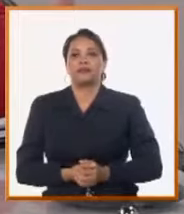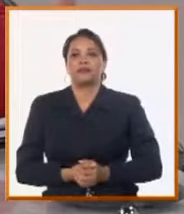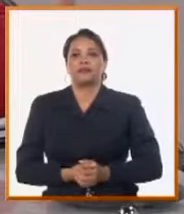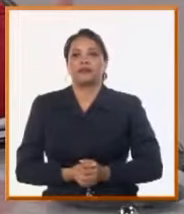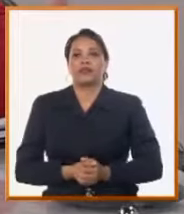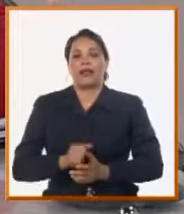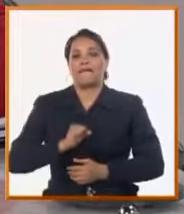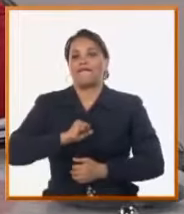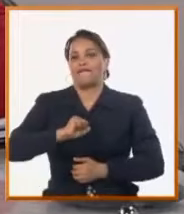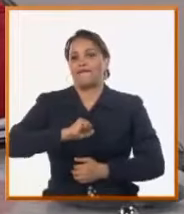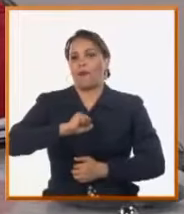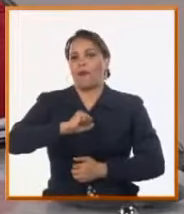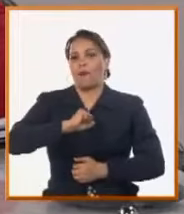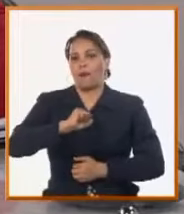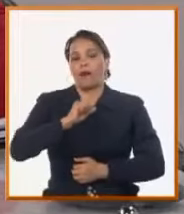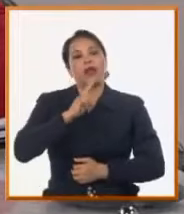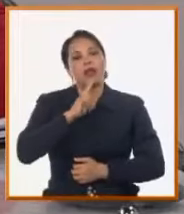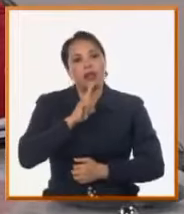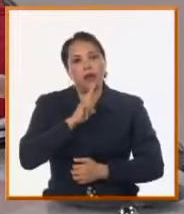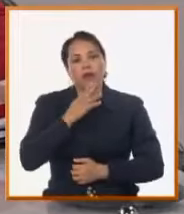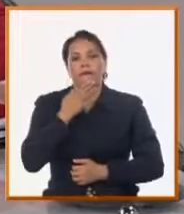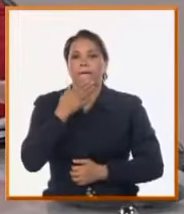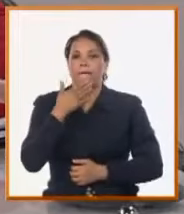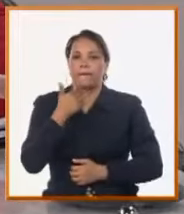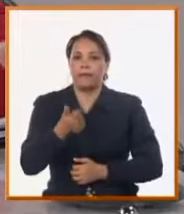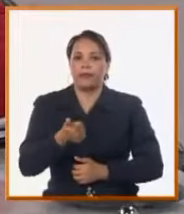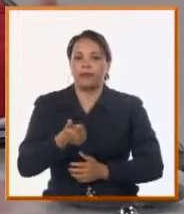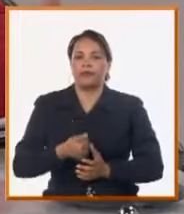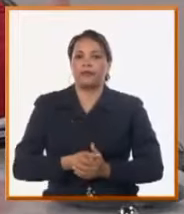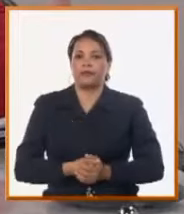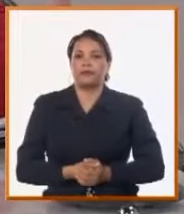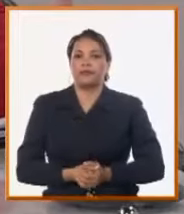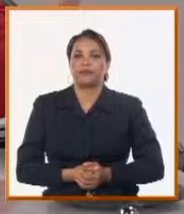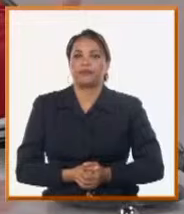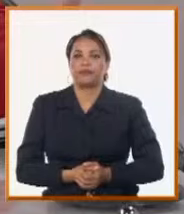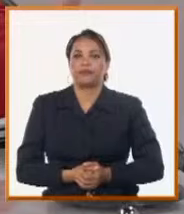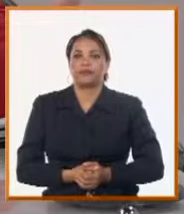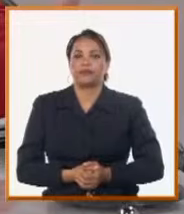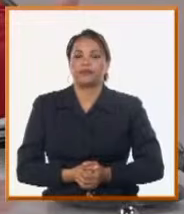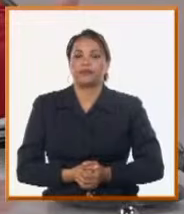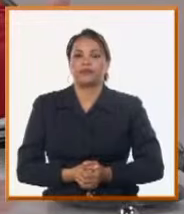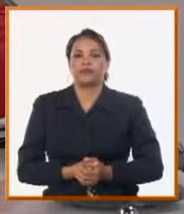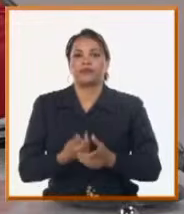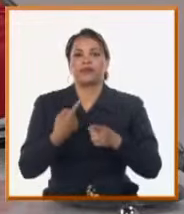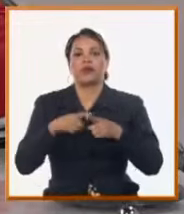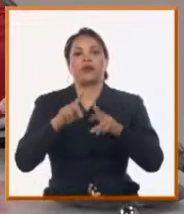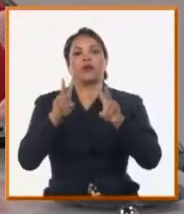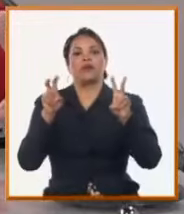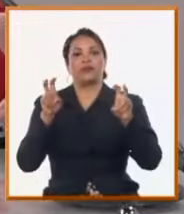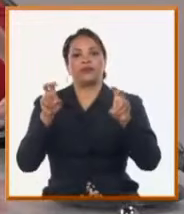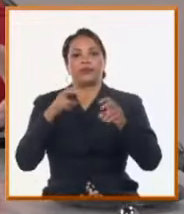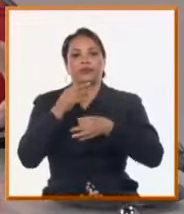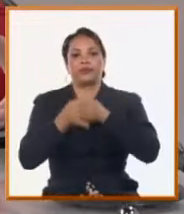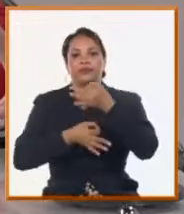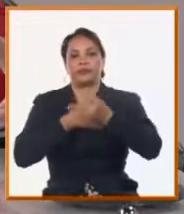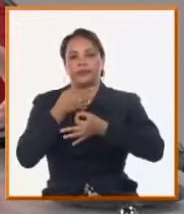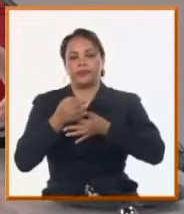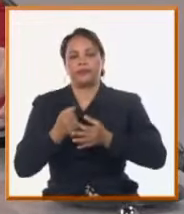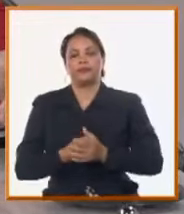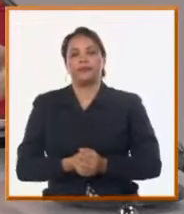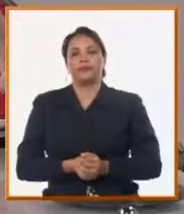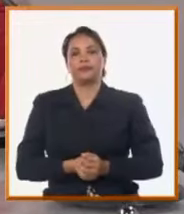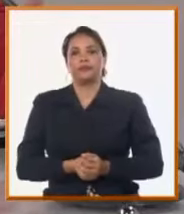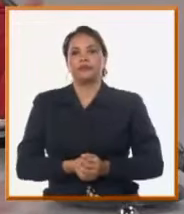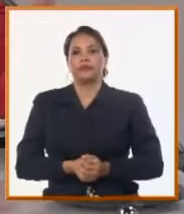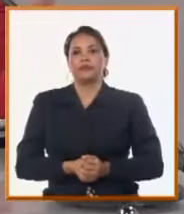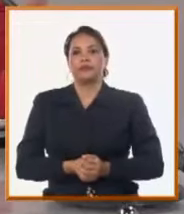y el agua por supuesto lo va llegar un poco antes a la población. Hay algunos temas también, Randy, como bien usted refería, que tienen que